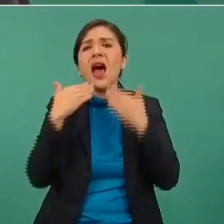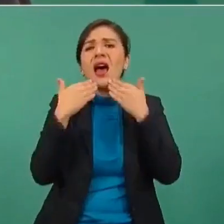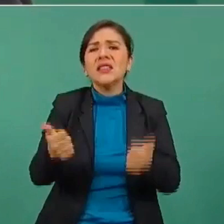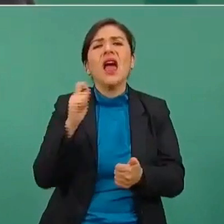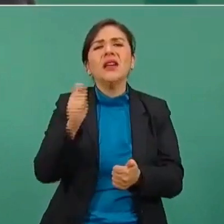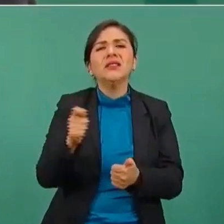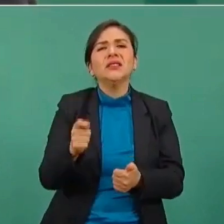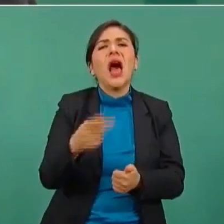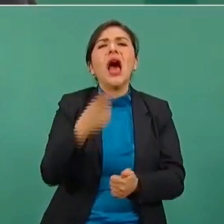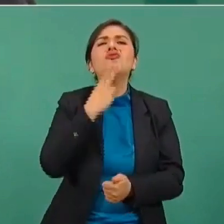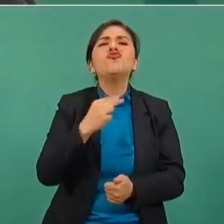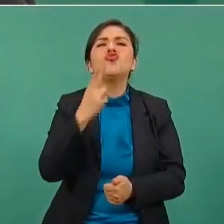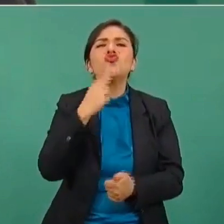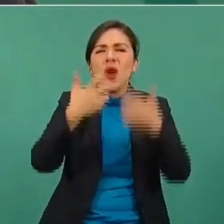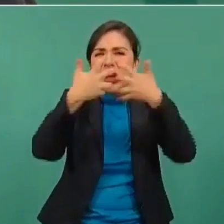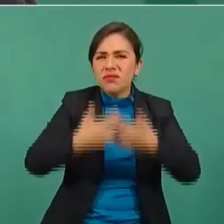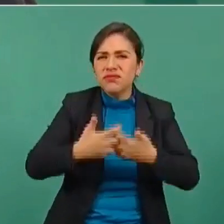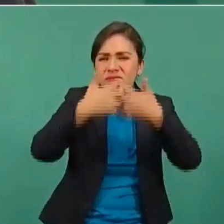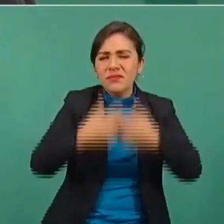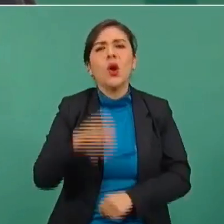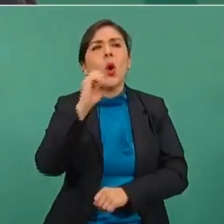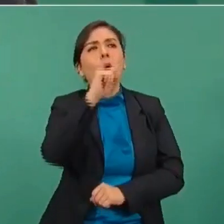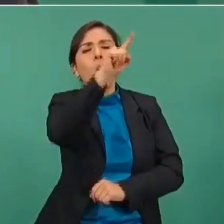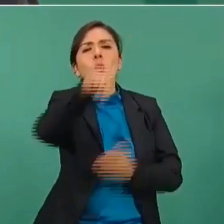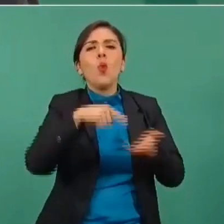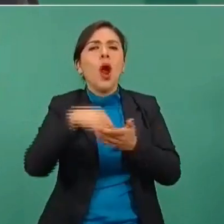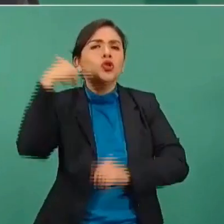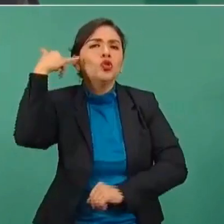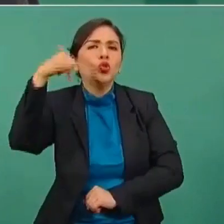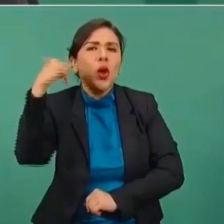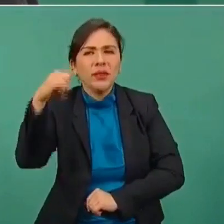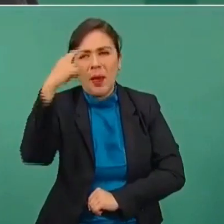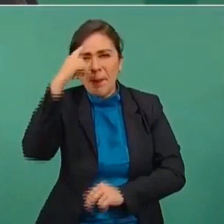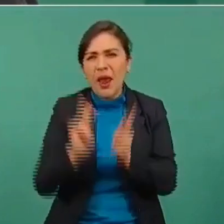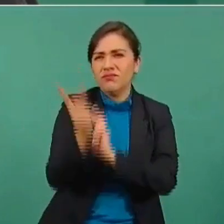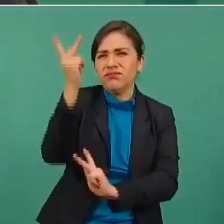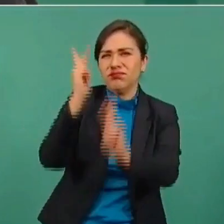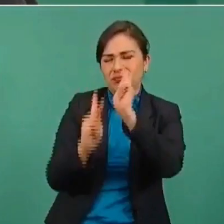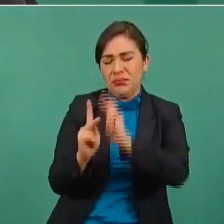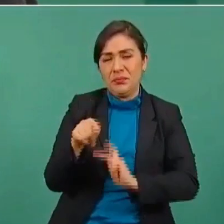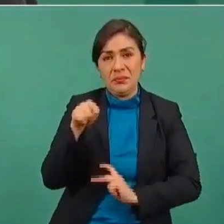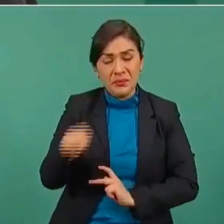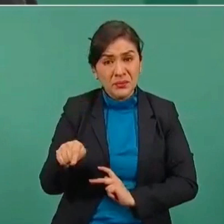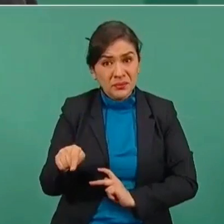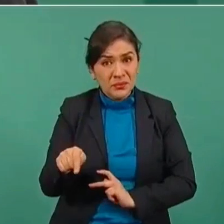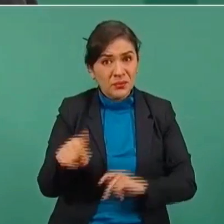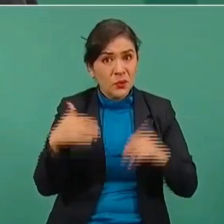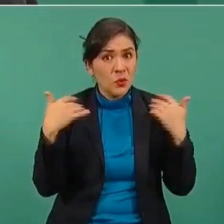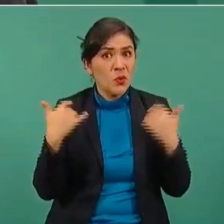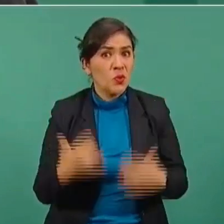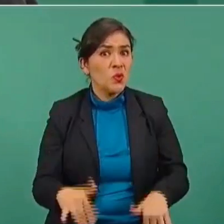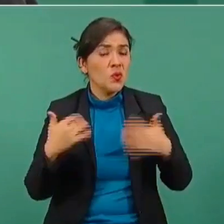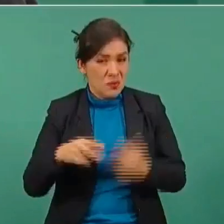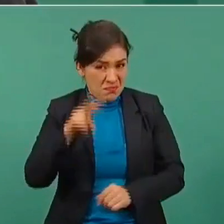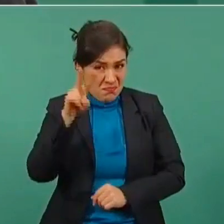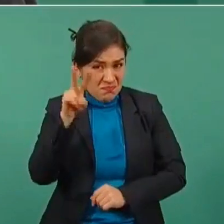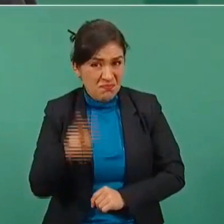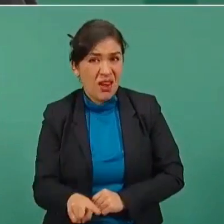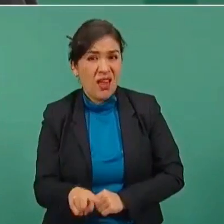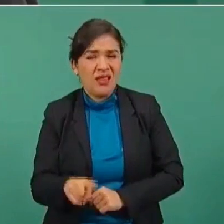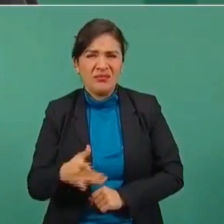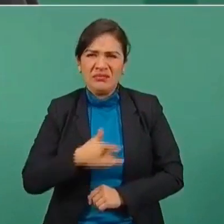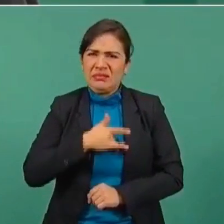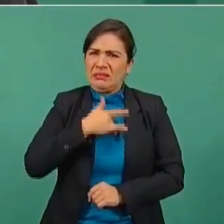Enequén, en Yucatán, una situación bárbara que